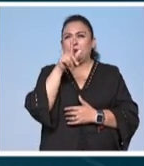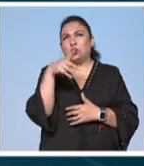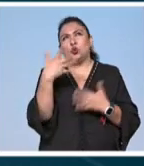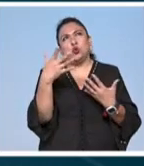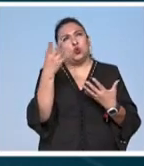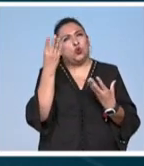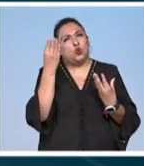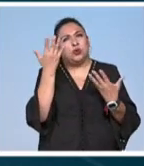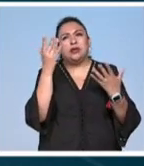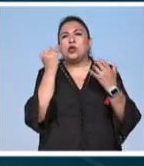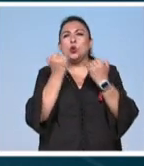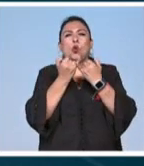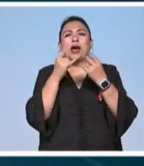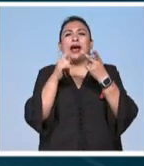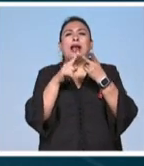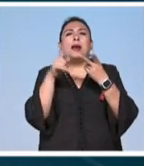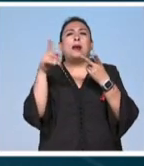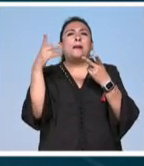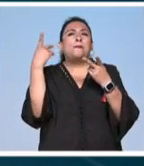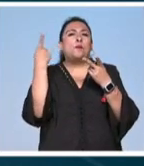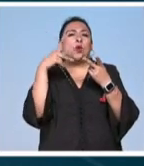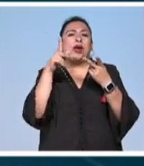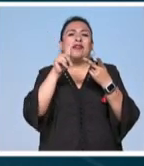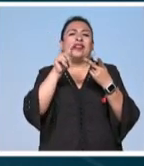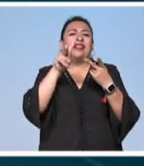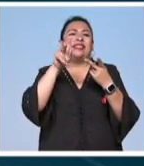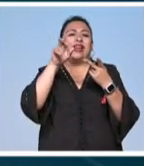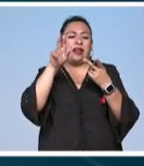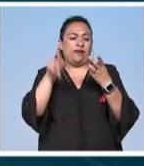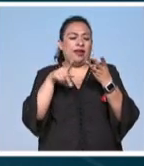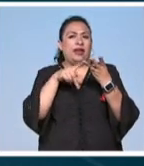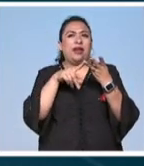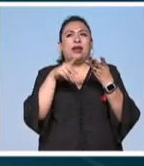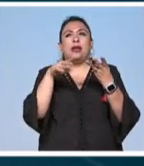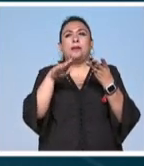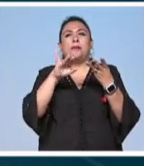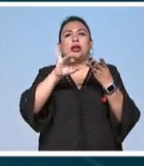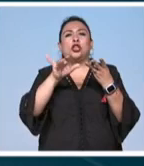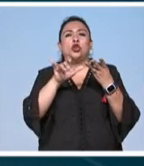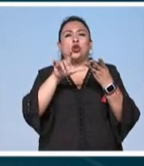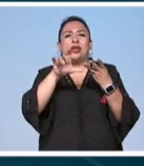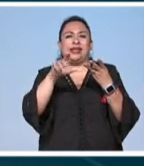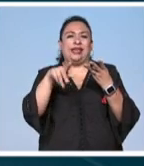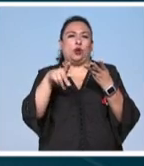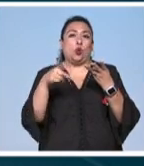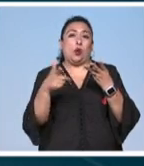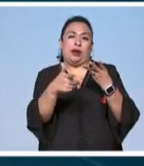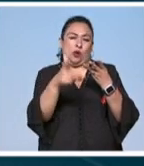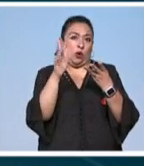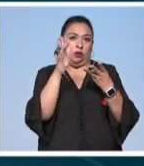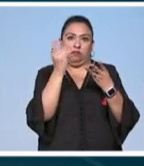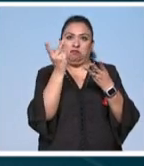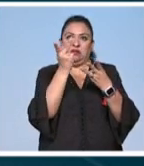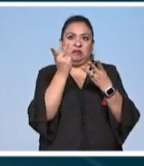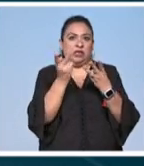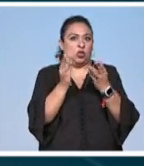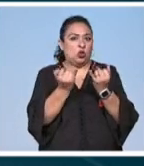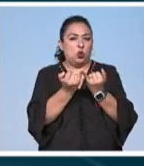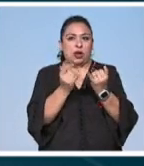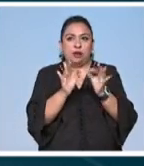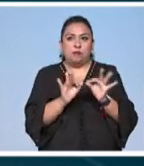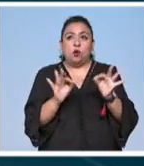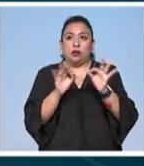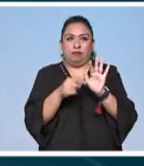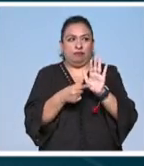como hablar de la talavera en puebla o de la mayólica en guanajuato entonces creo que que